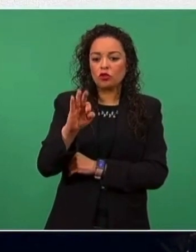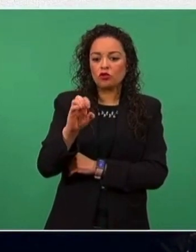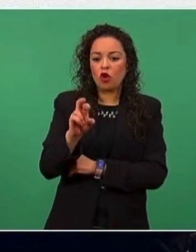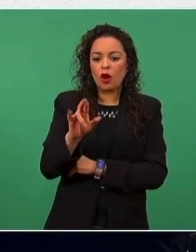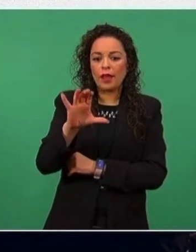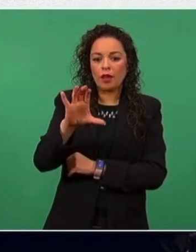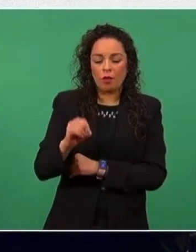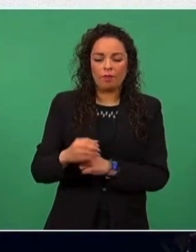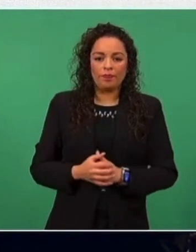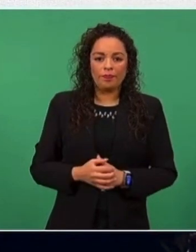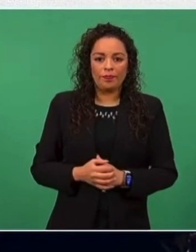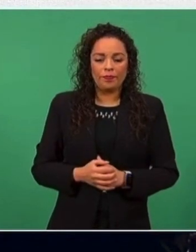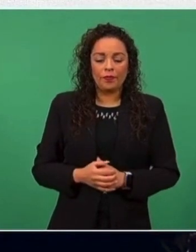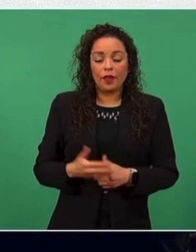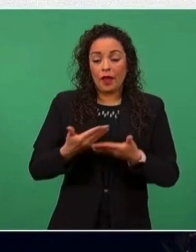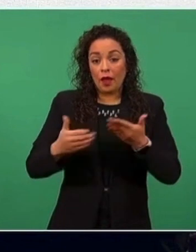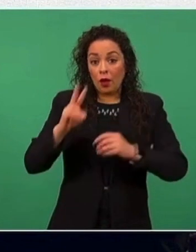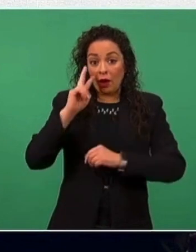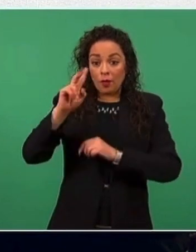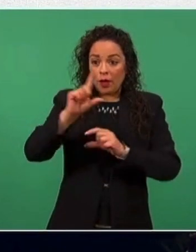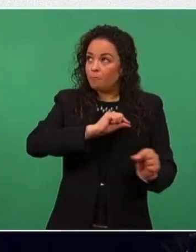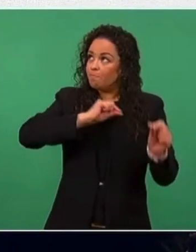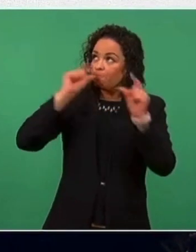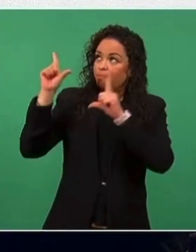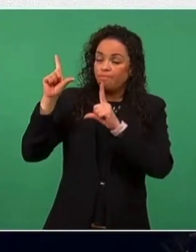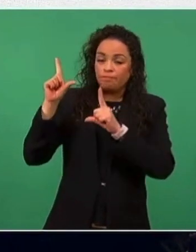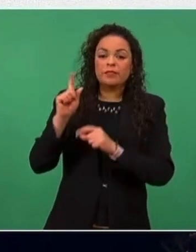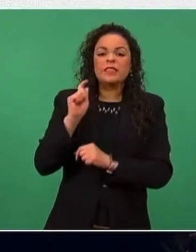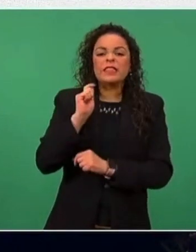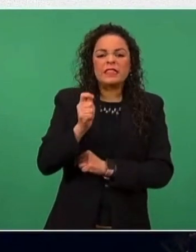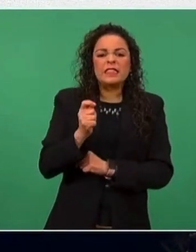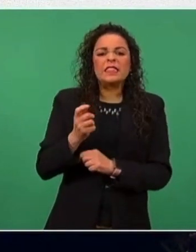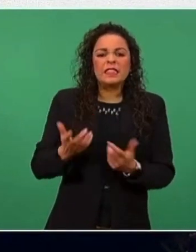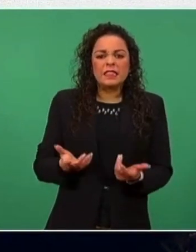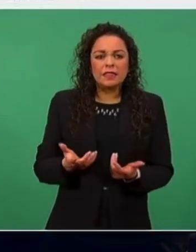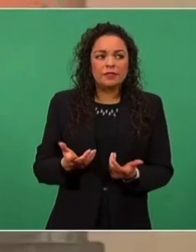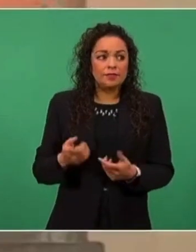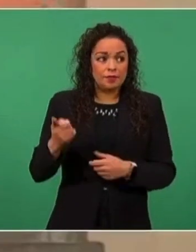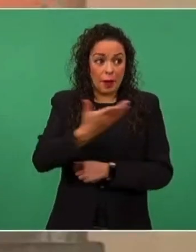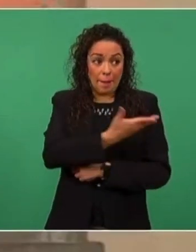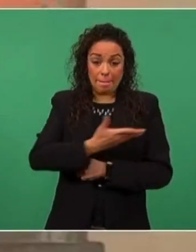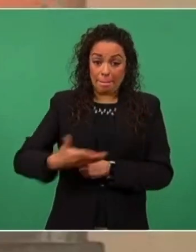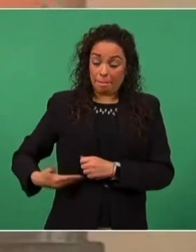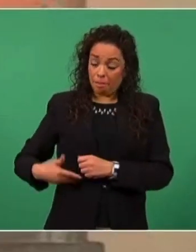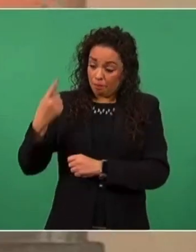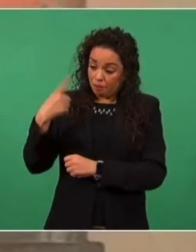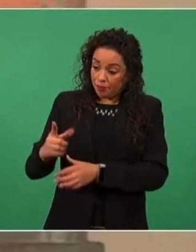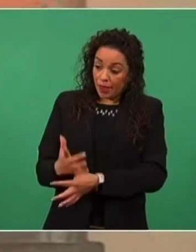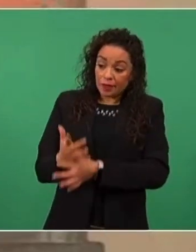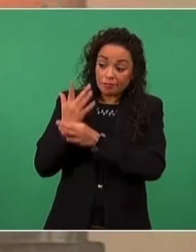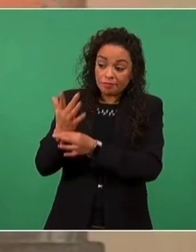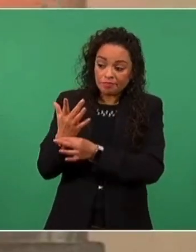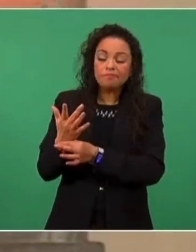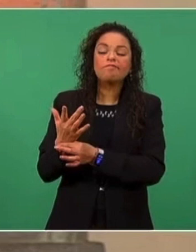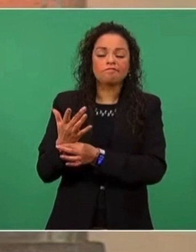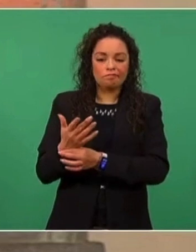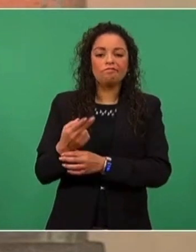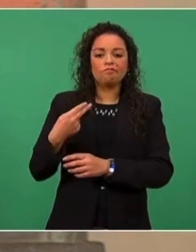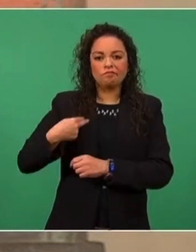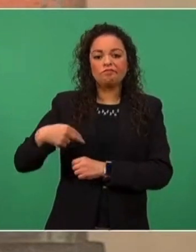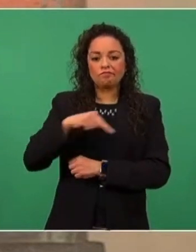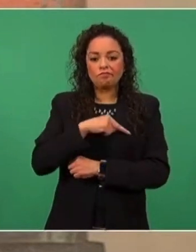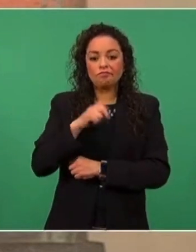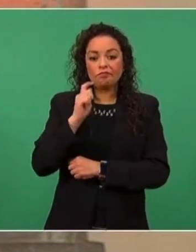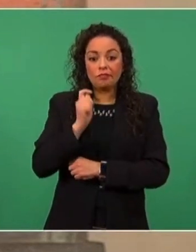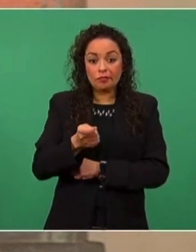Entonces, bueno, con esto estamos, por instrucciones del presidente, estamos suministrando